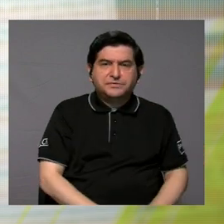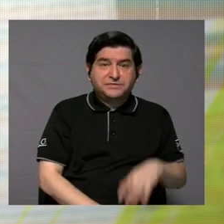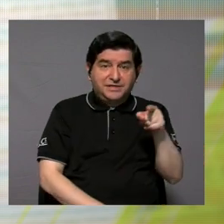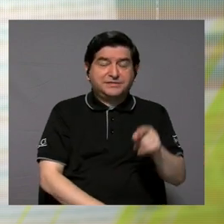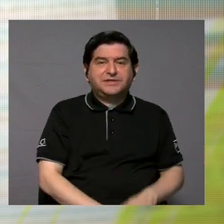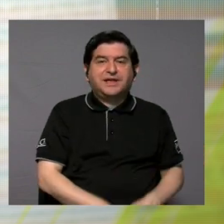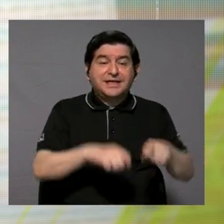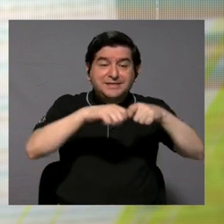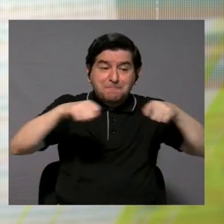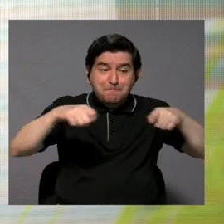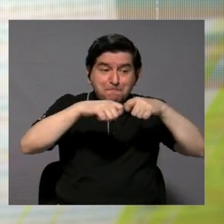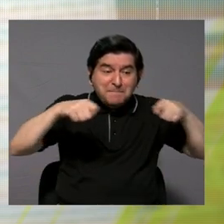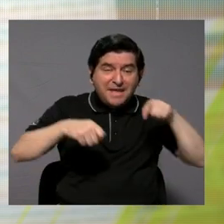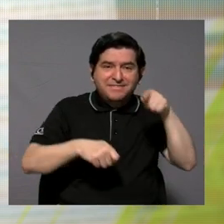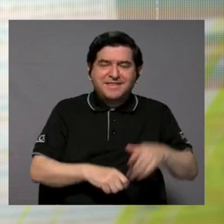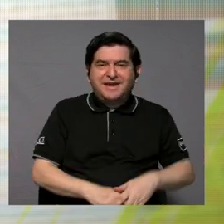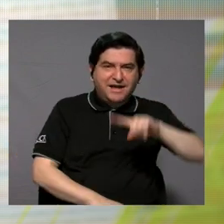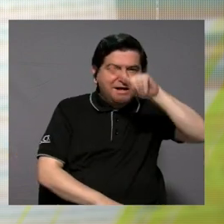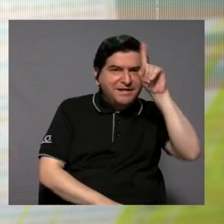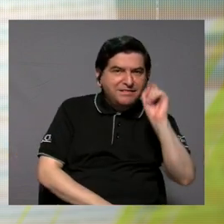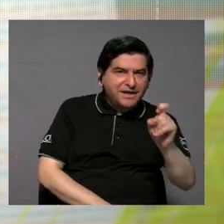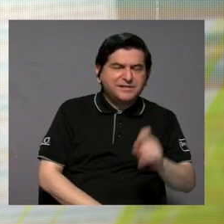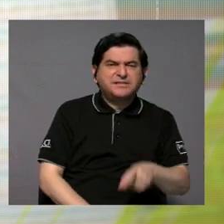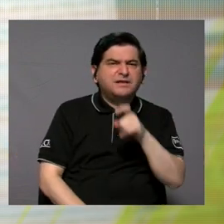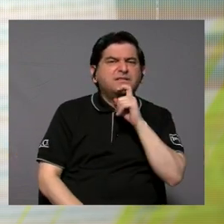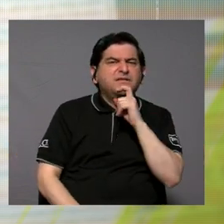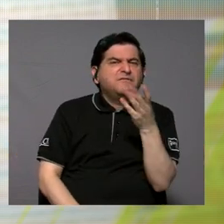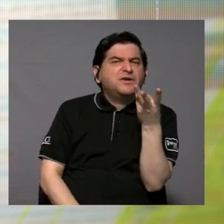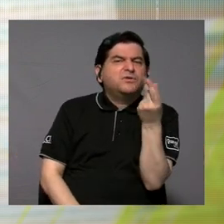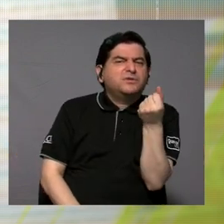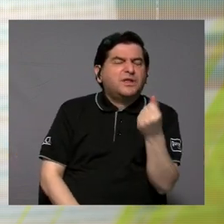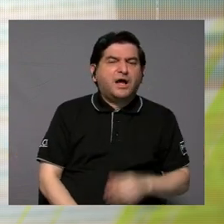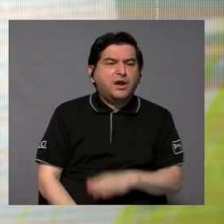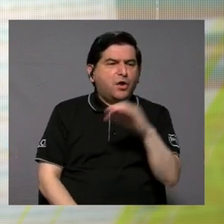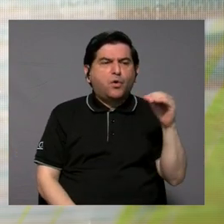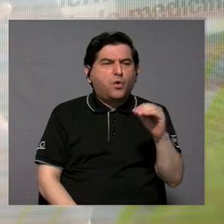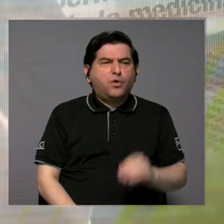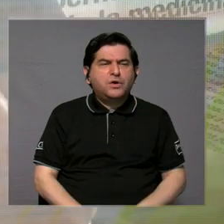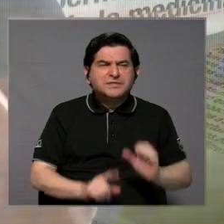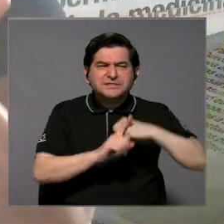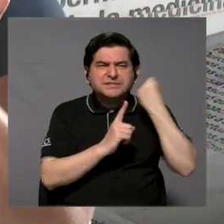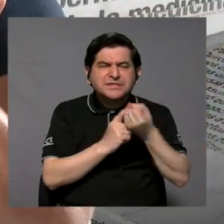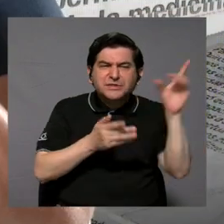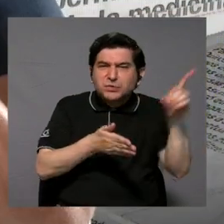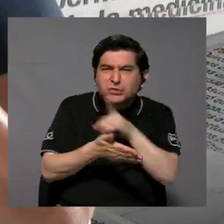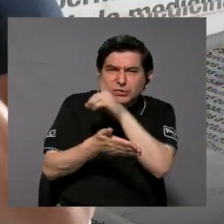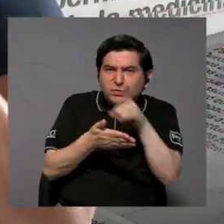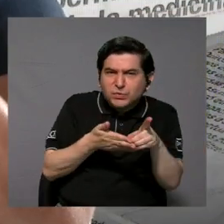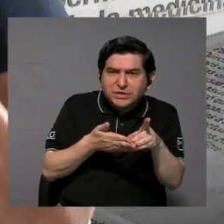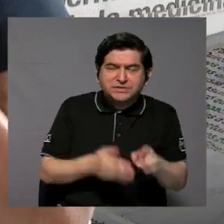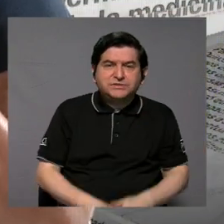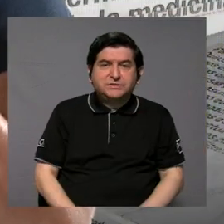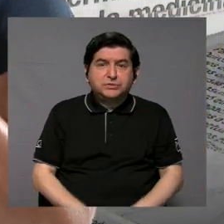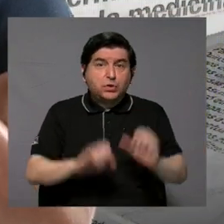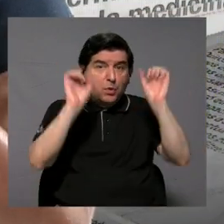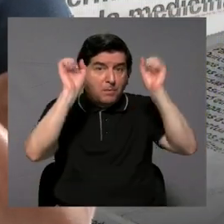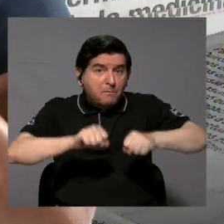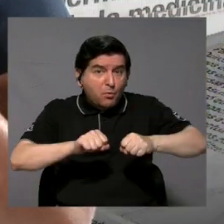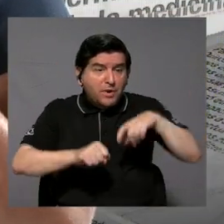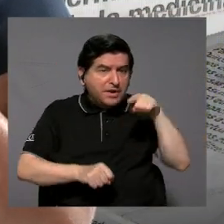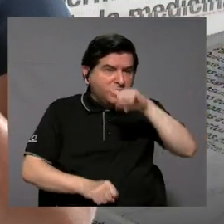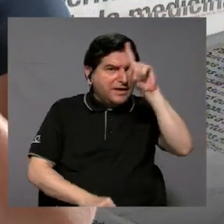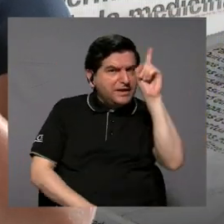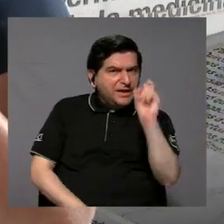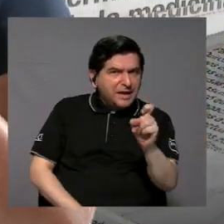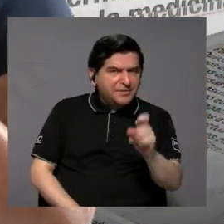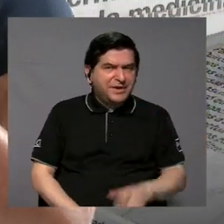llamamos la métrica del ítem, ¿verdad? ¿Cuál es la dificultad que tiene? ¿Cuál es la discriminación? Que aquí la discriminación es si puede el ítem